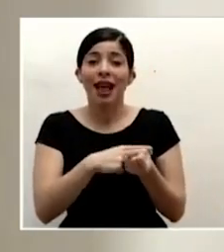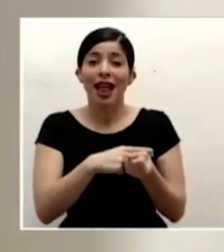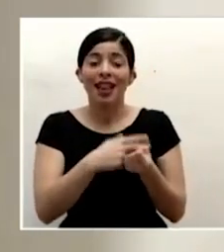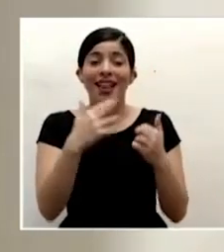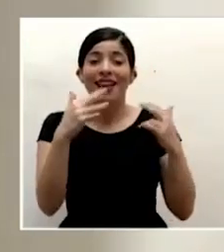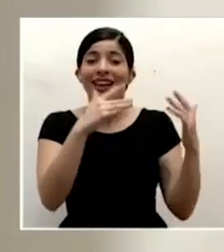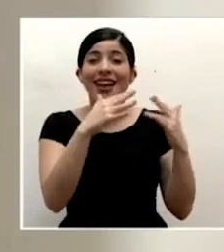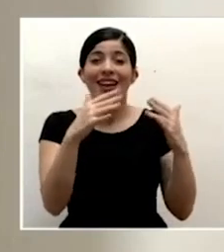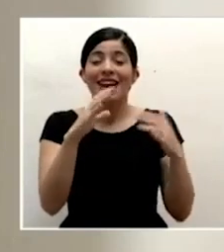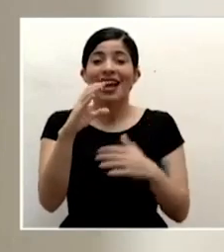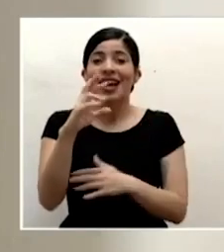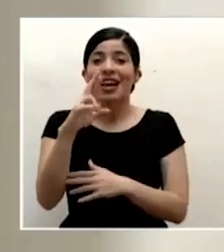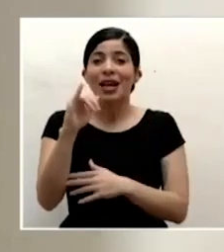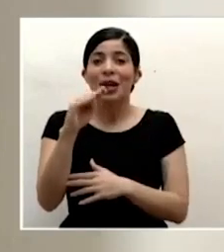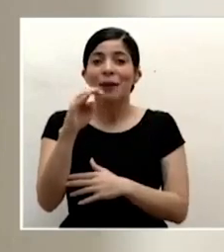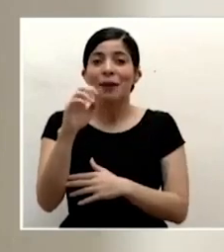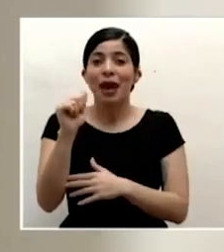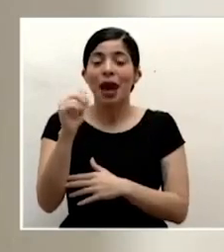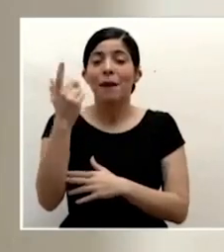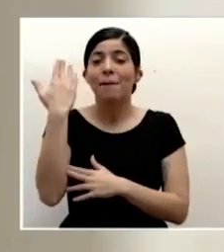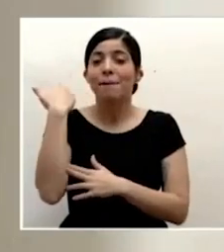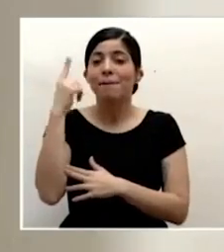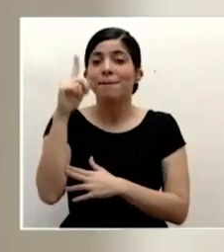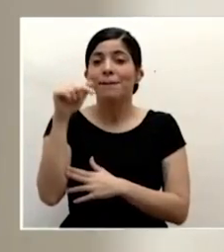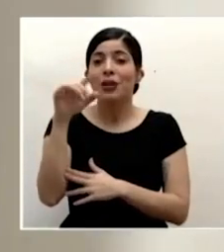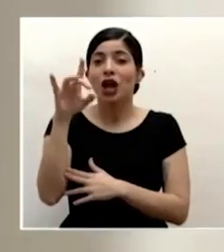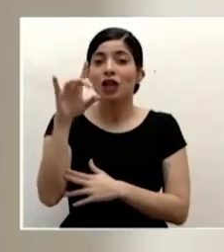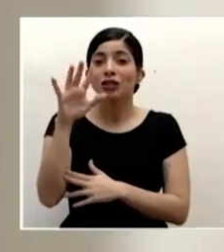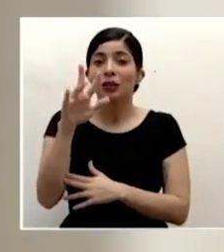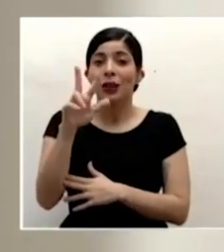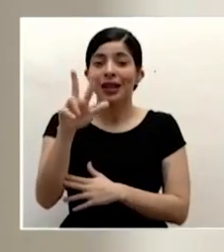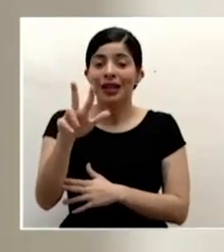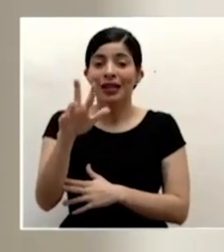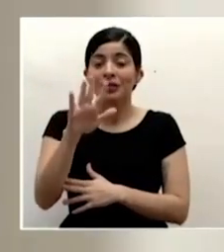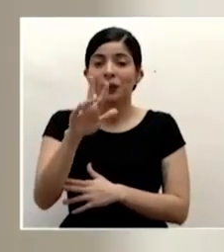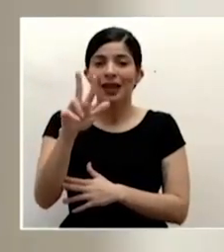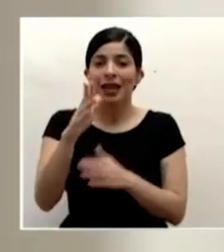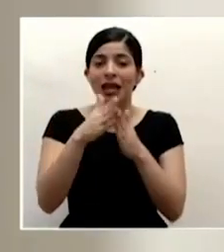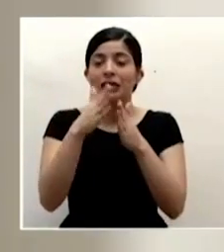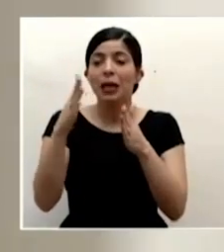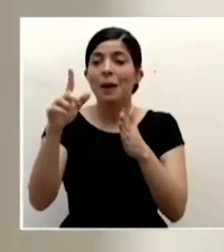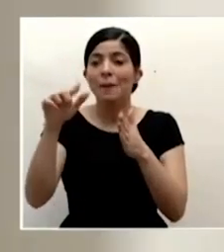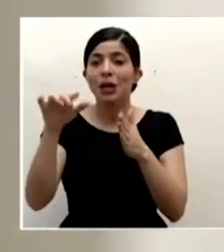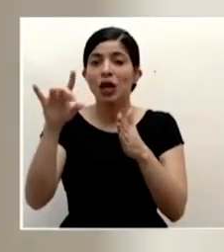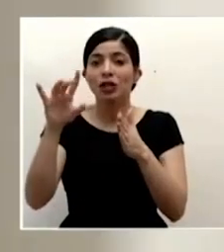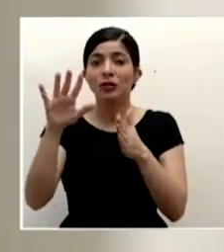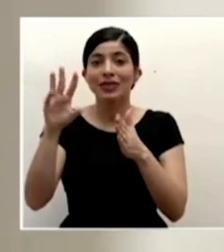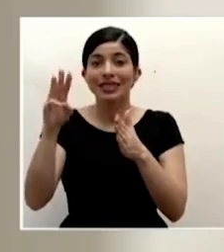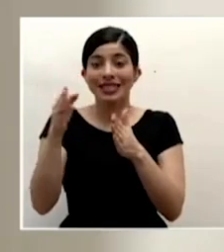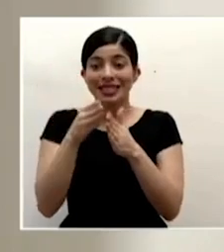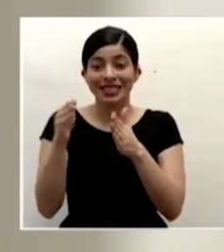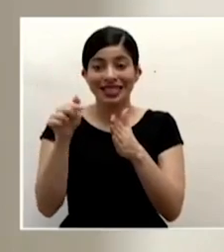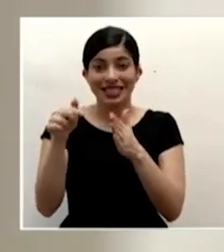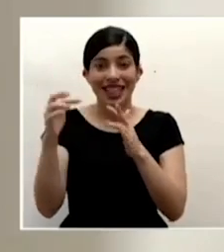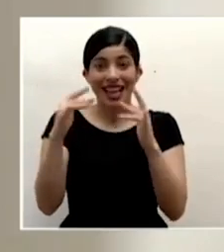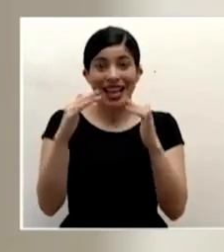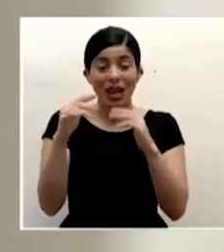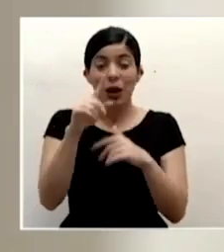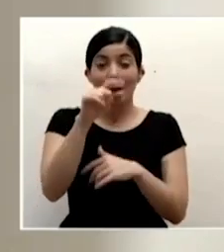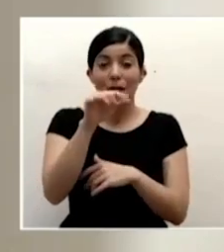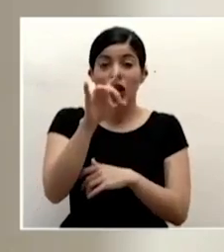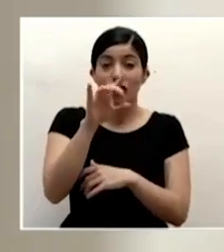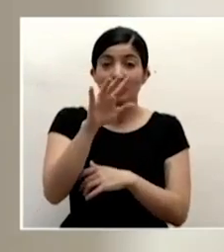crimea de 1853 a 1856 y esa fecha de 1856